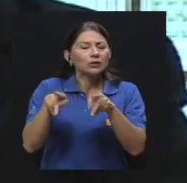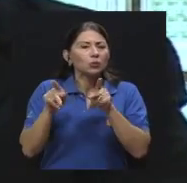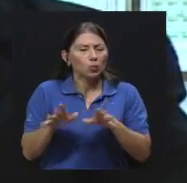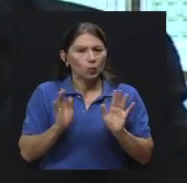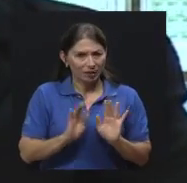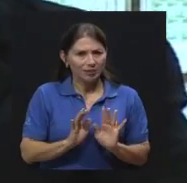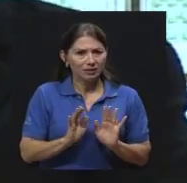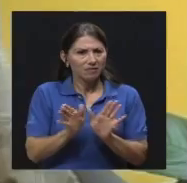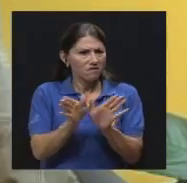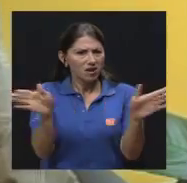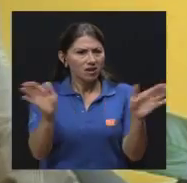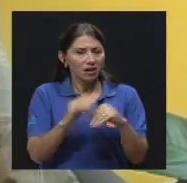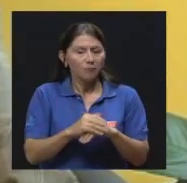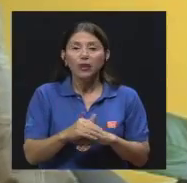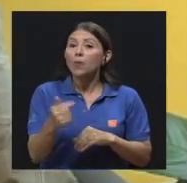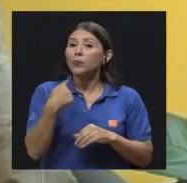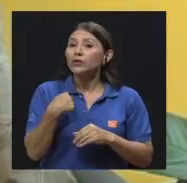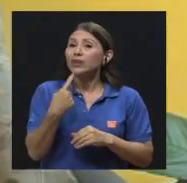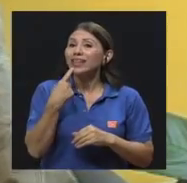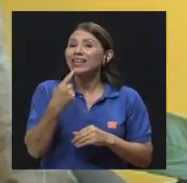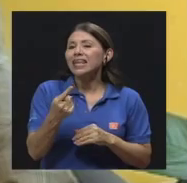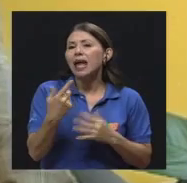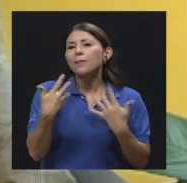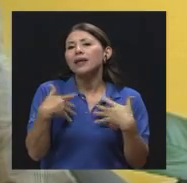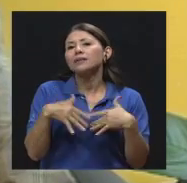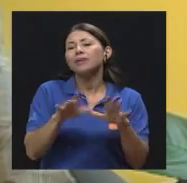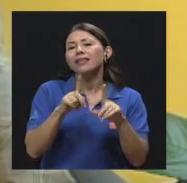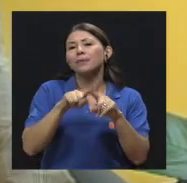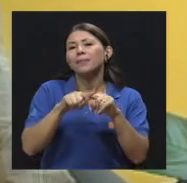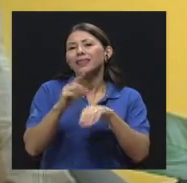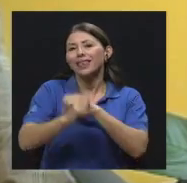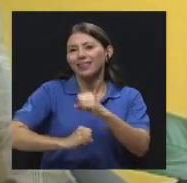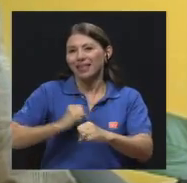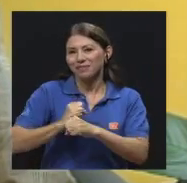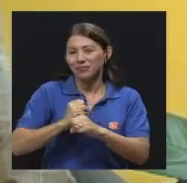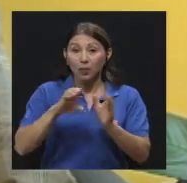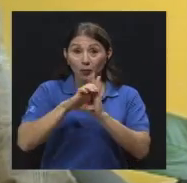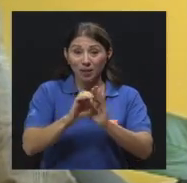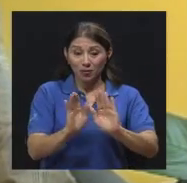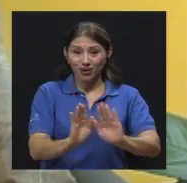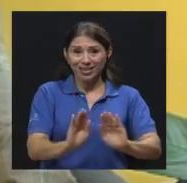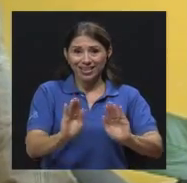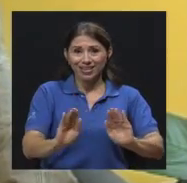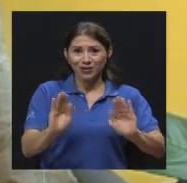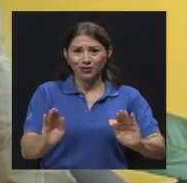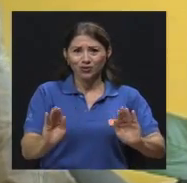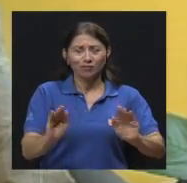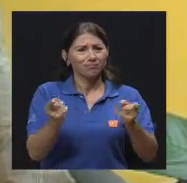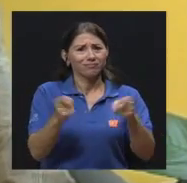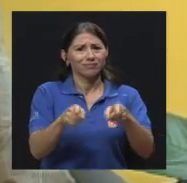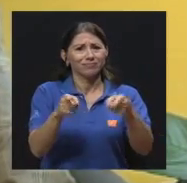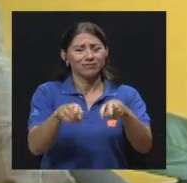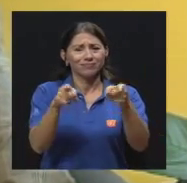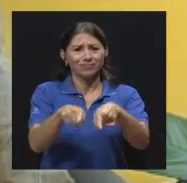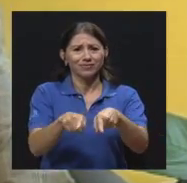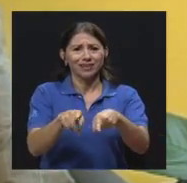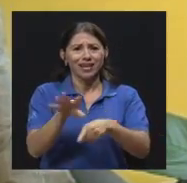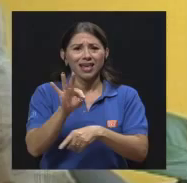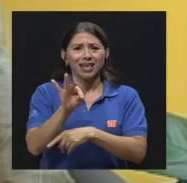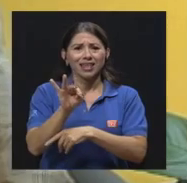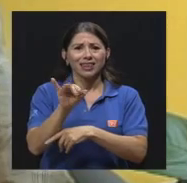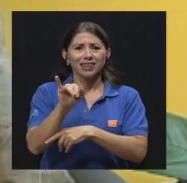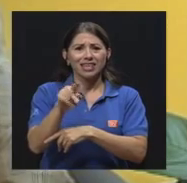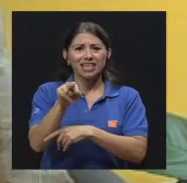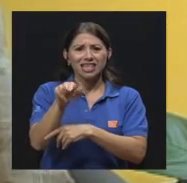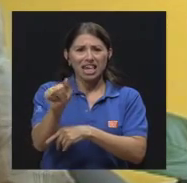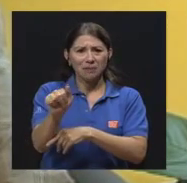generales? Yo lo describiría más bien por edad. Por ejemplo, los niños, es muy frecuente la tiña, los hongos de los pelos de la cabeza,